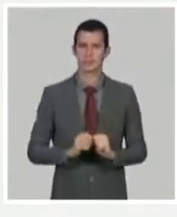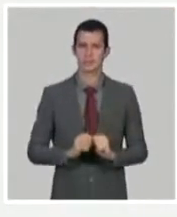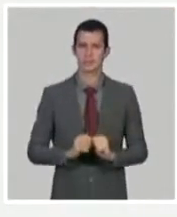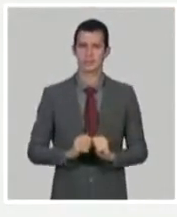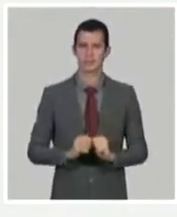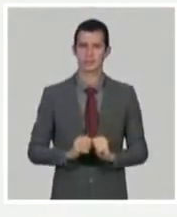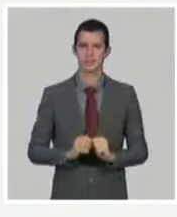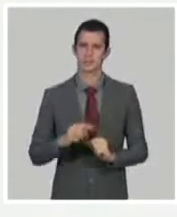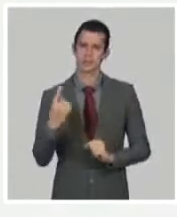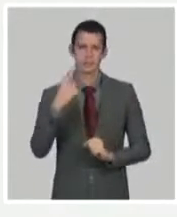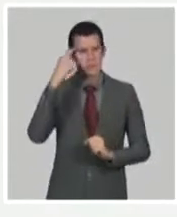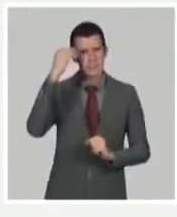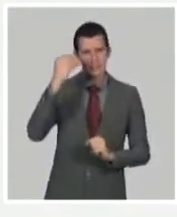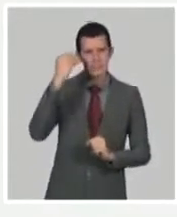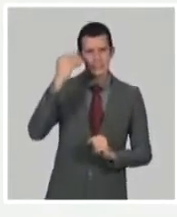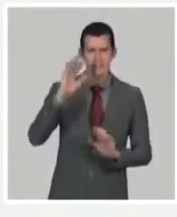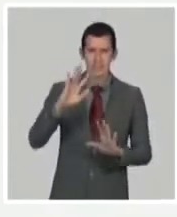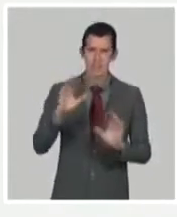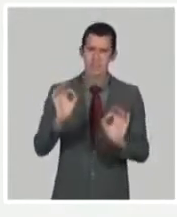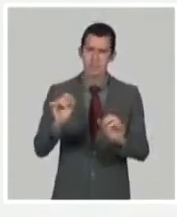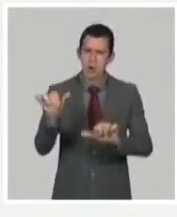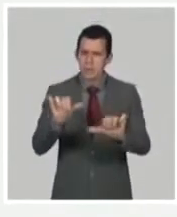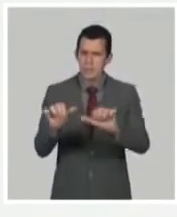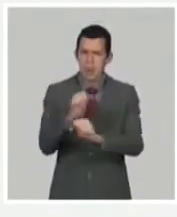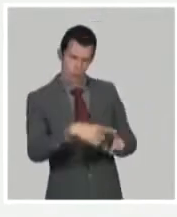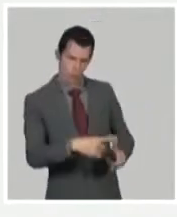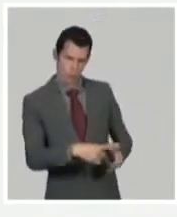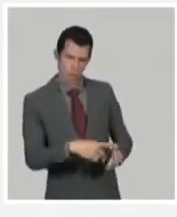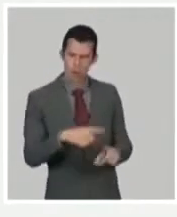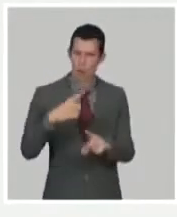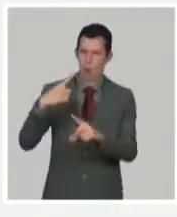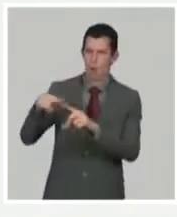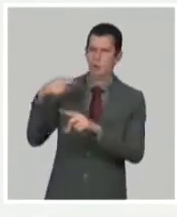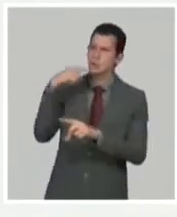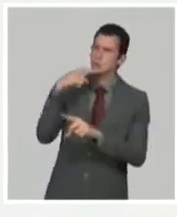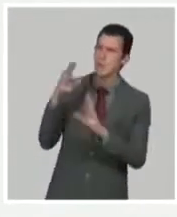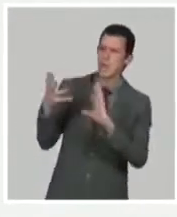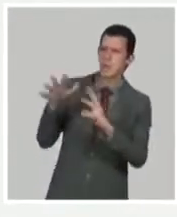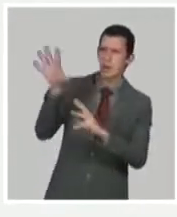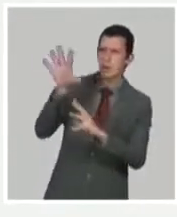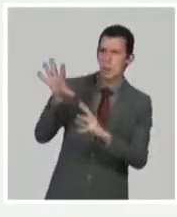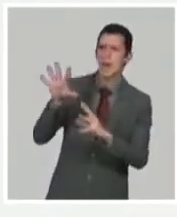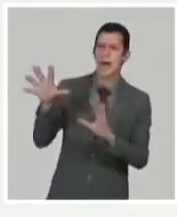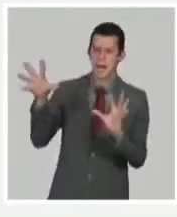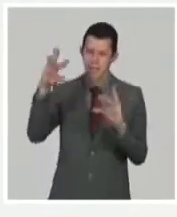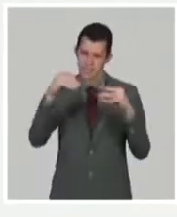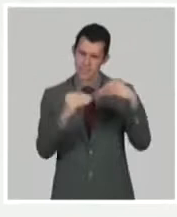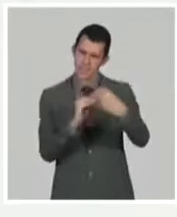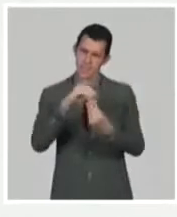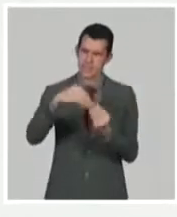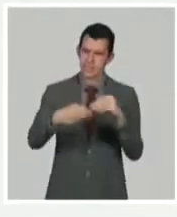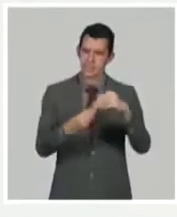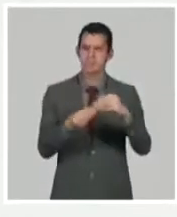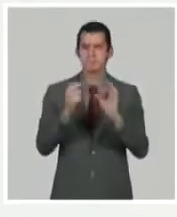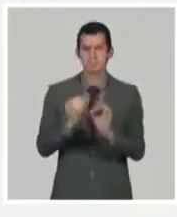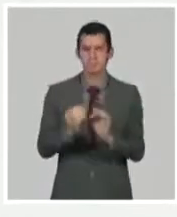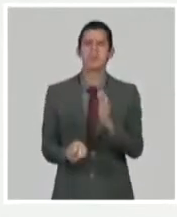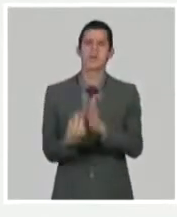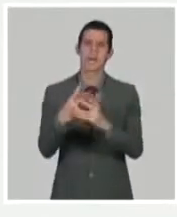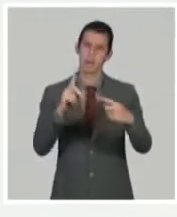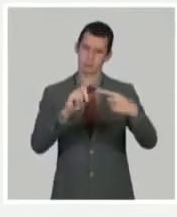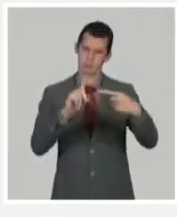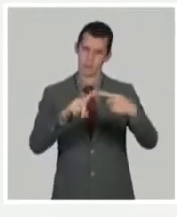lo formulamos con el antígeno superficial de la nucleocálcia y preparamos entonces una cuyo estudio clínico se denomina manvisa.